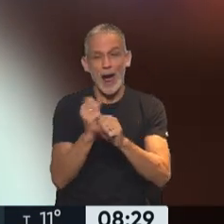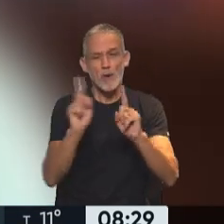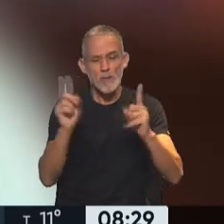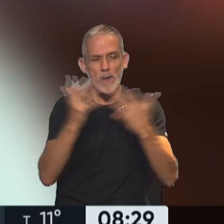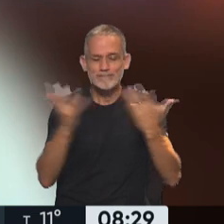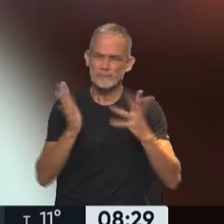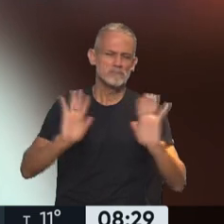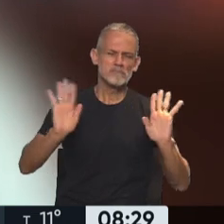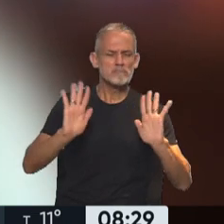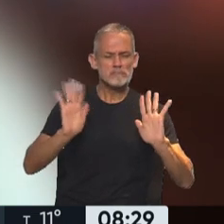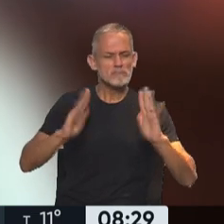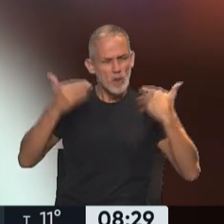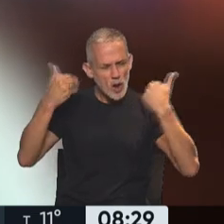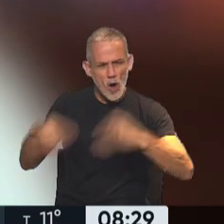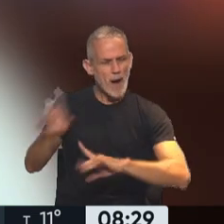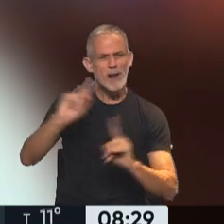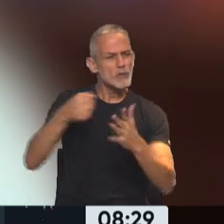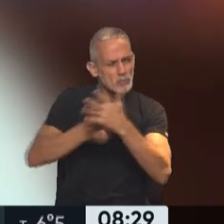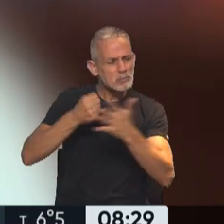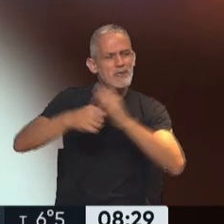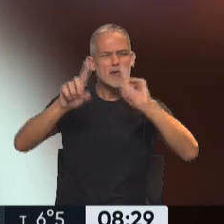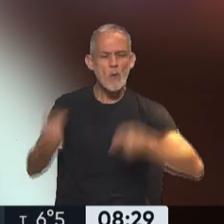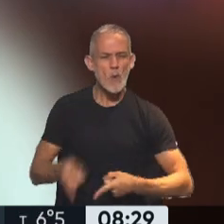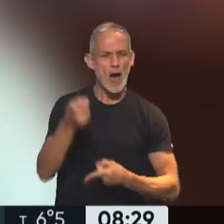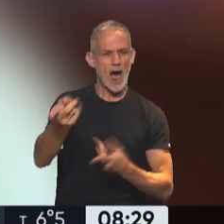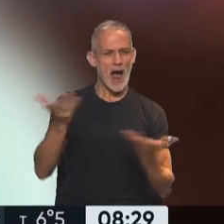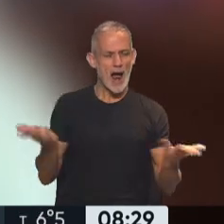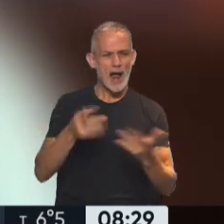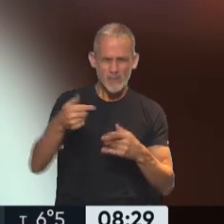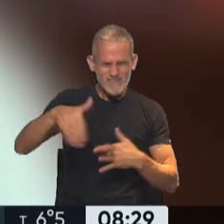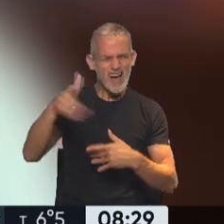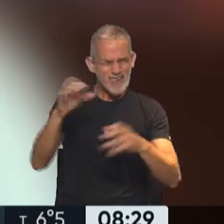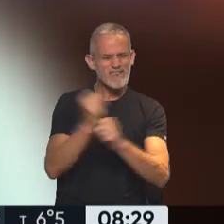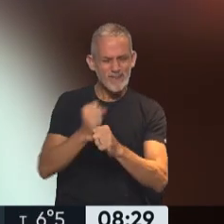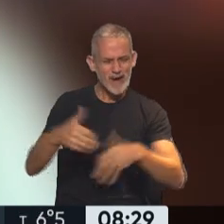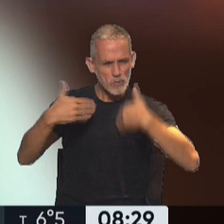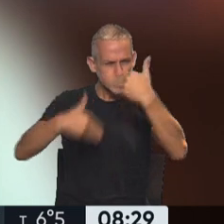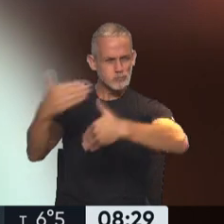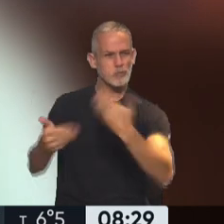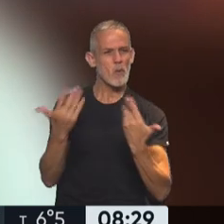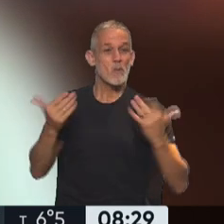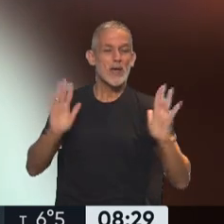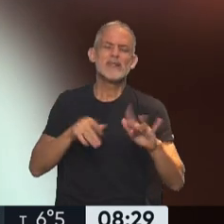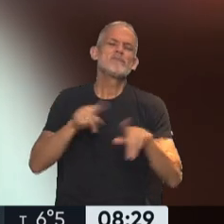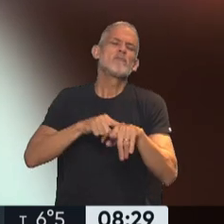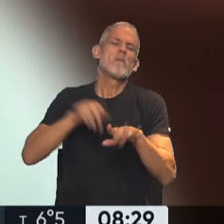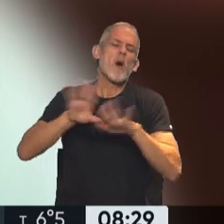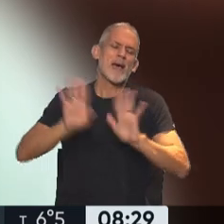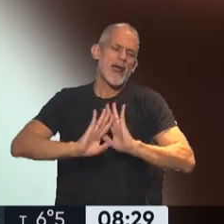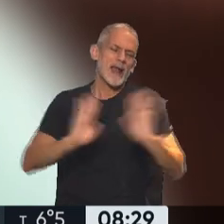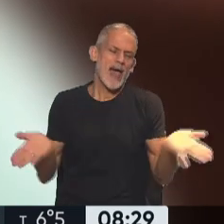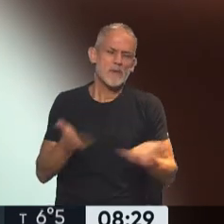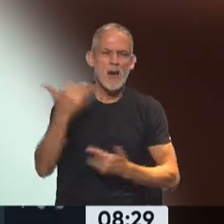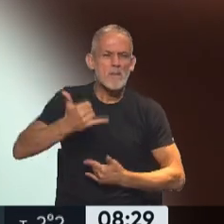les digo que no aflojen, sigan adelante y luchen, que van a salir a flote. Es una circunstancia,